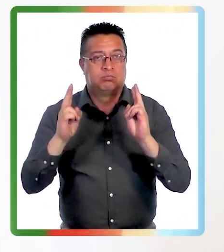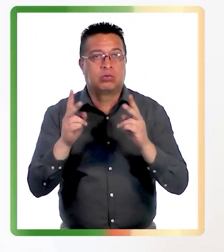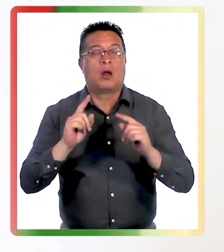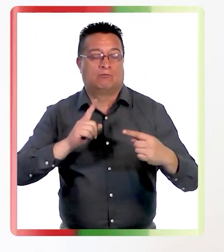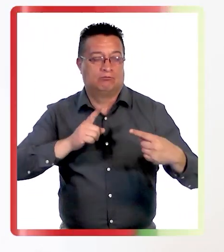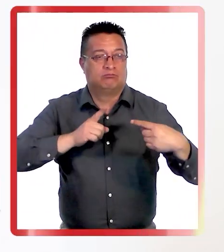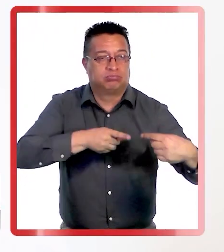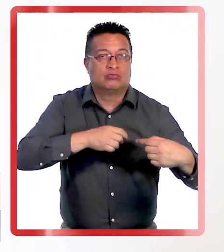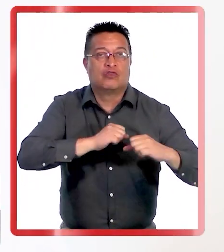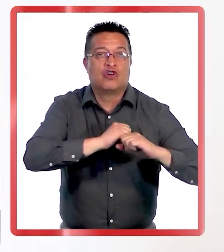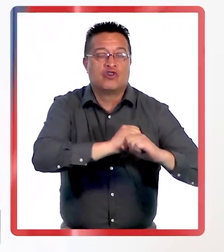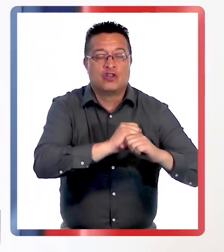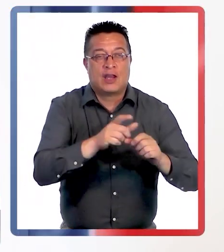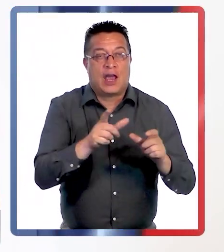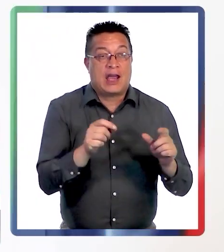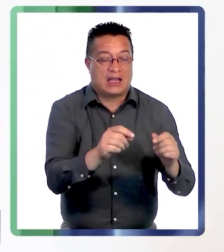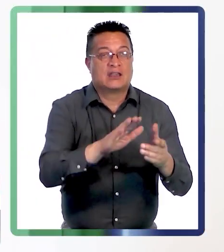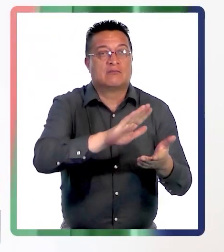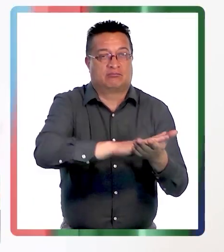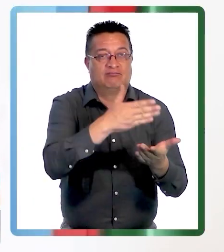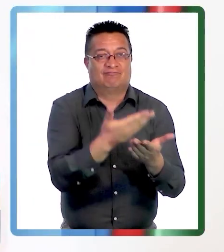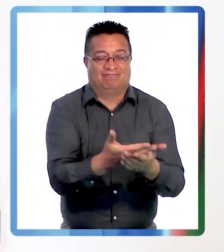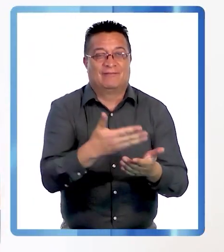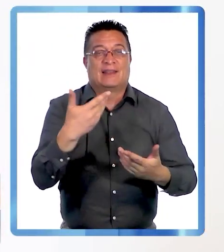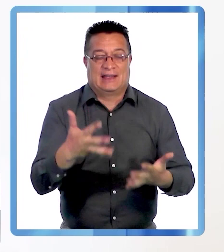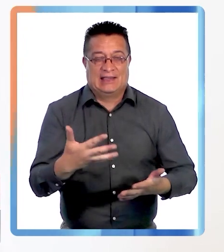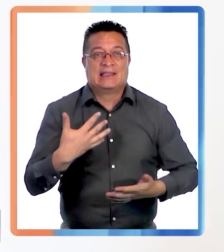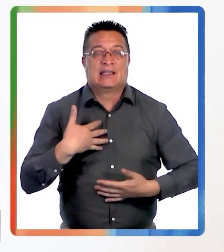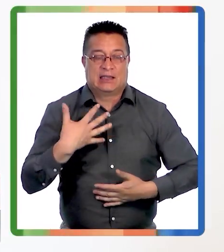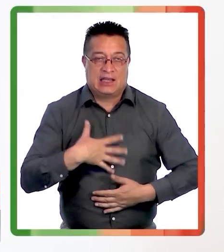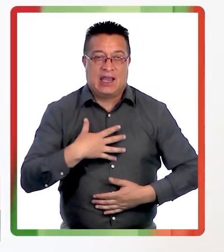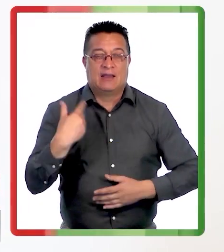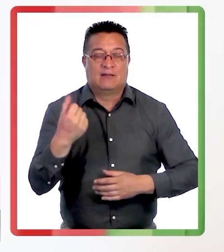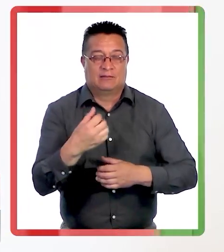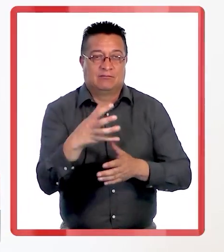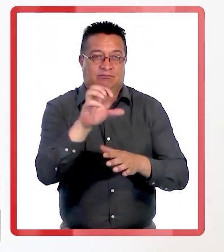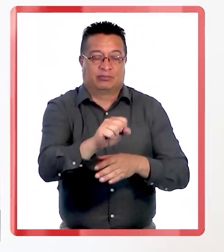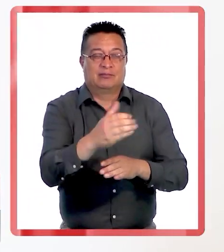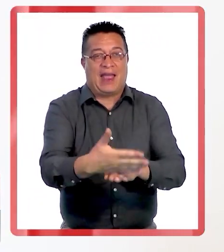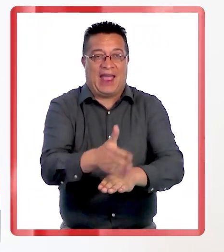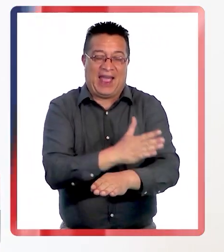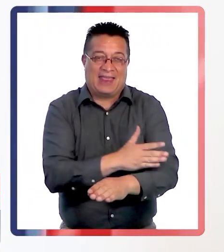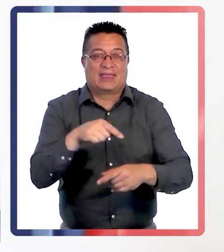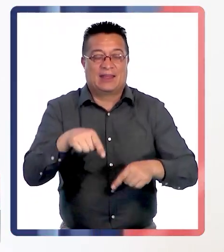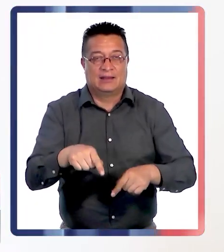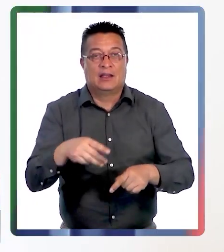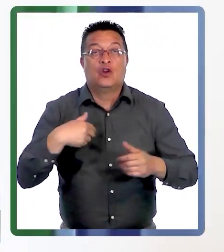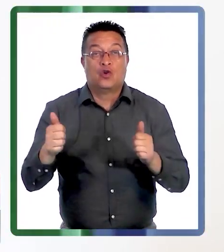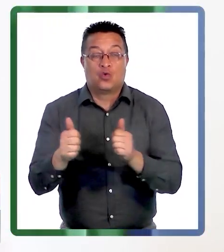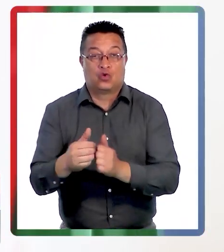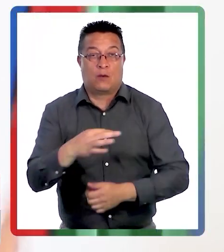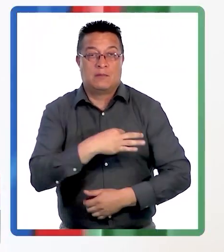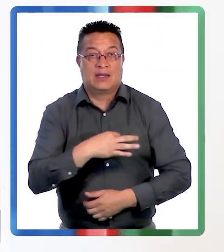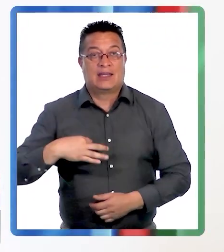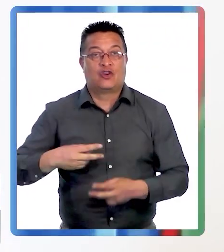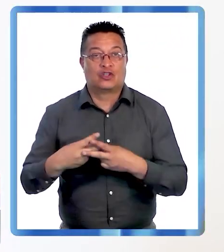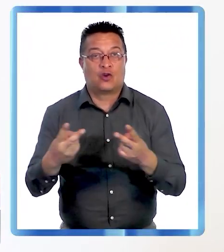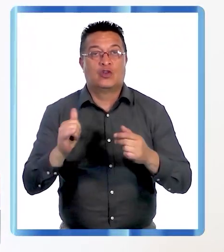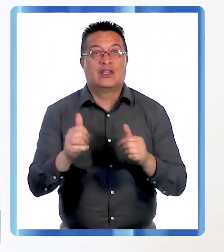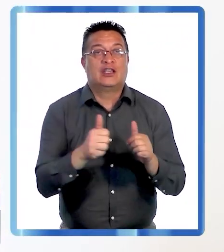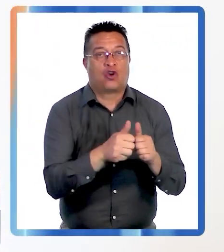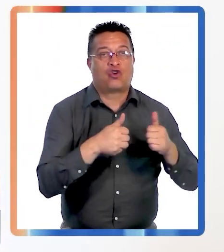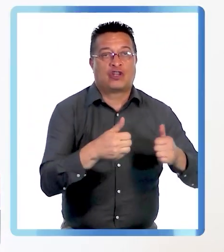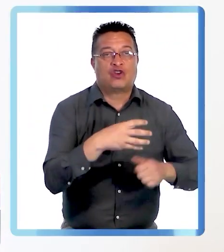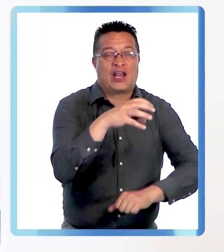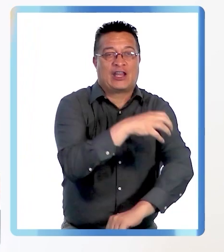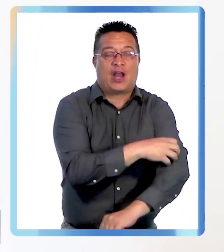permita enfrentar el cáncer y sanarlo. Es nuestra política de detección precoz del cáncer que estamos haciendo con el Ministerio de Salud y